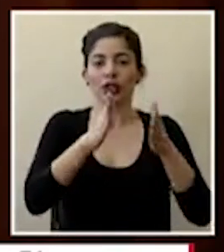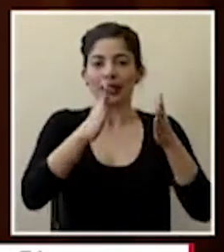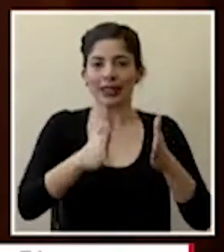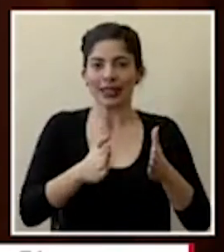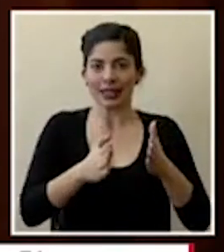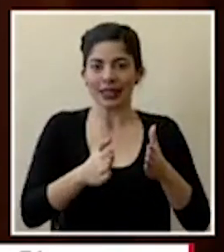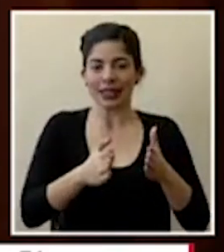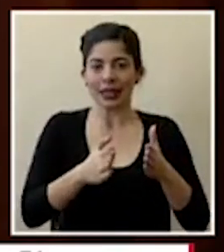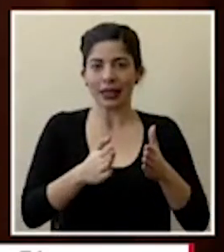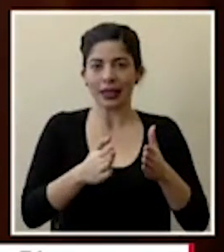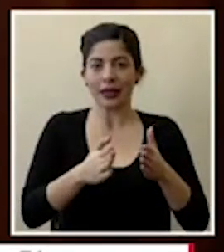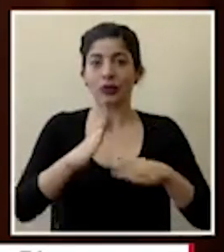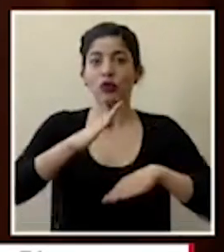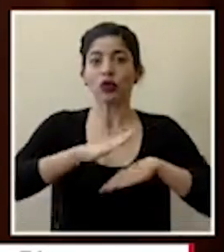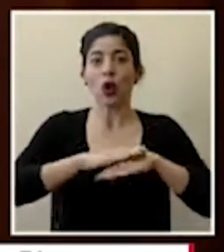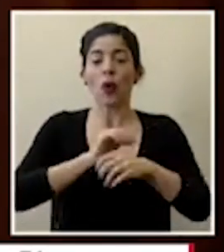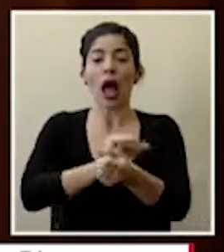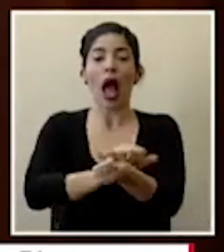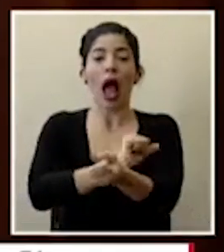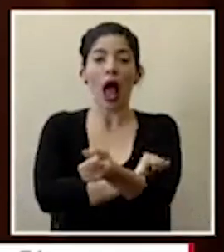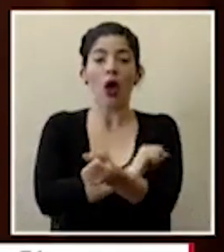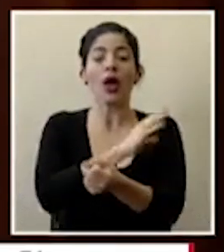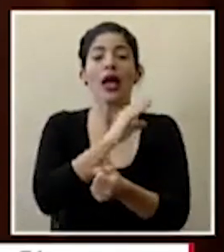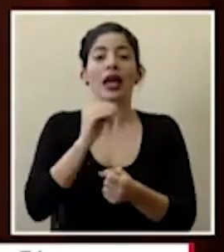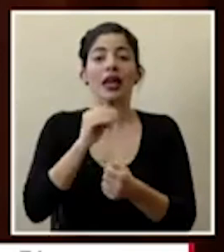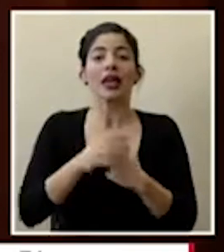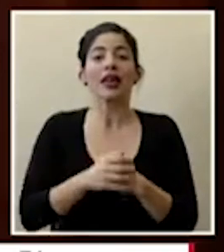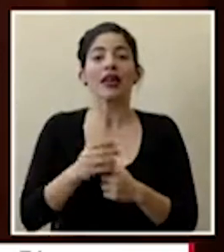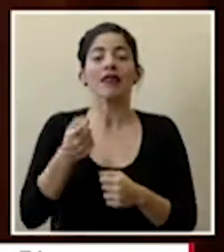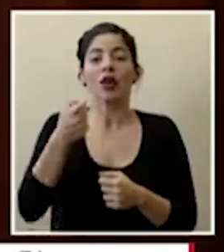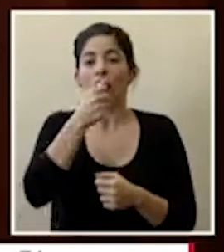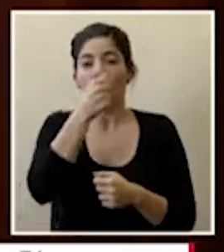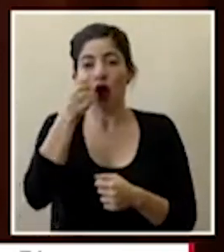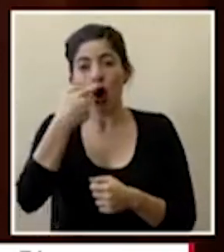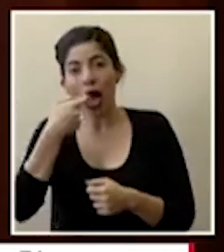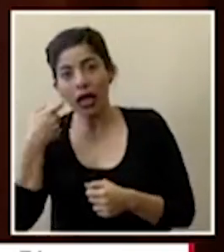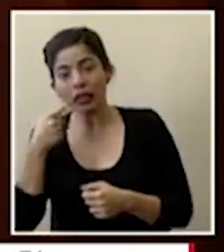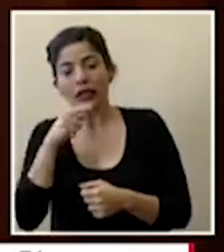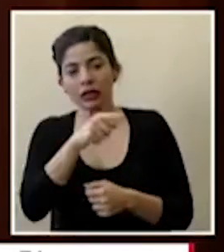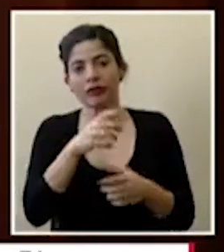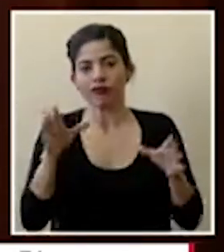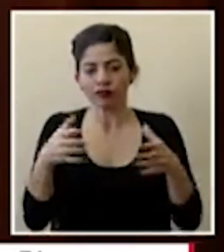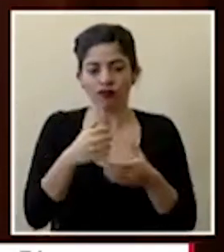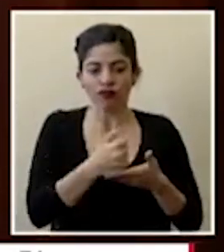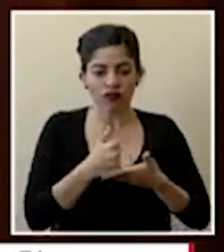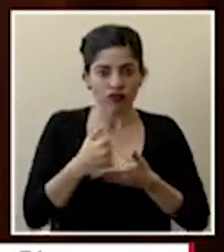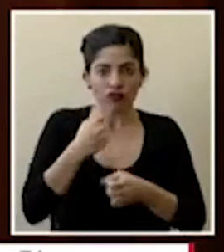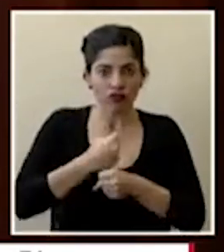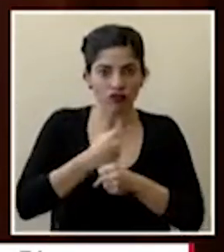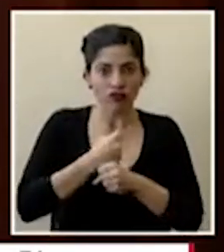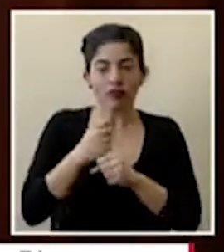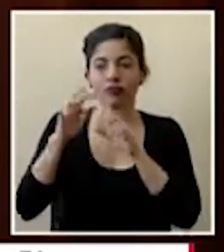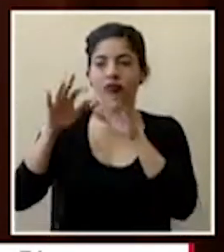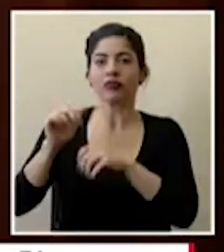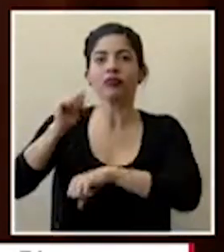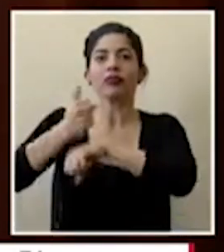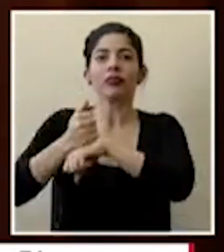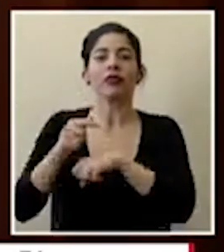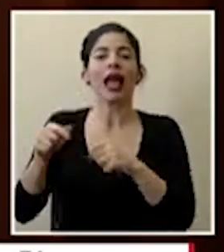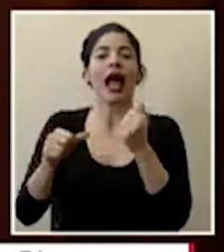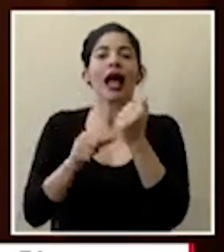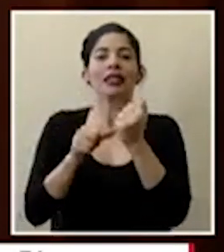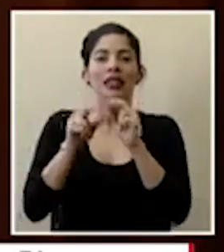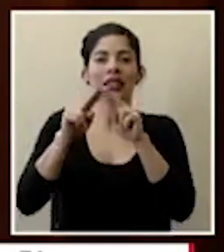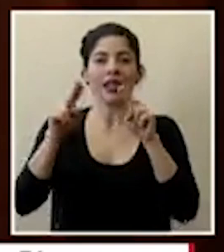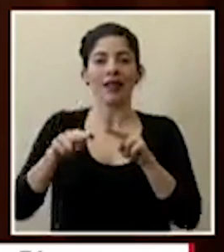para sobre alcoholismo y fármaco dependencia el yafa es un bot un asistente virtual que a través de facebook y de